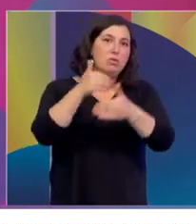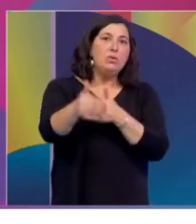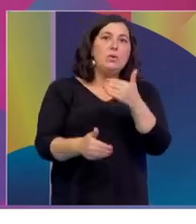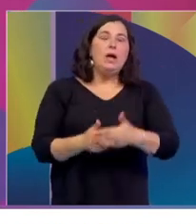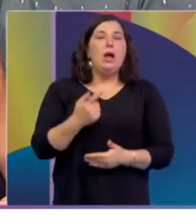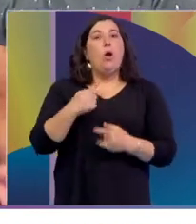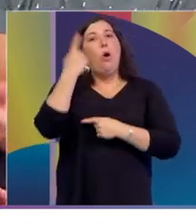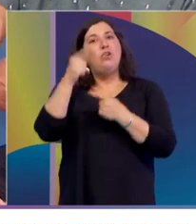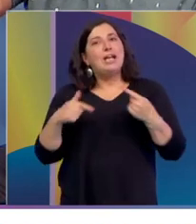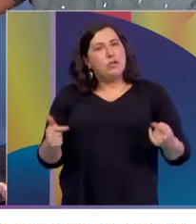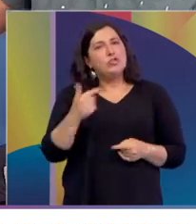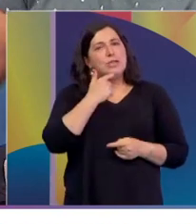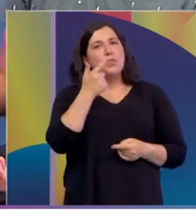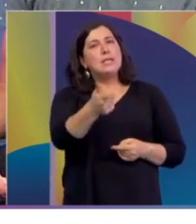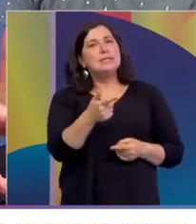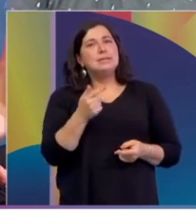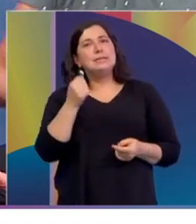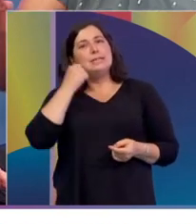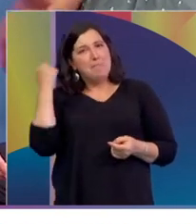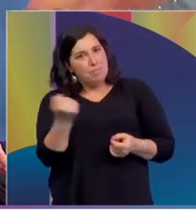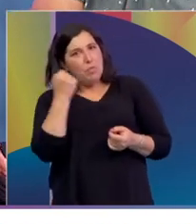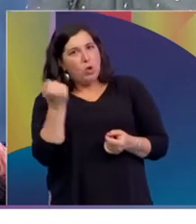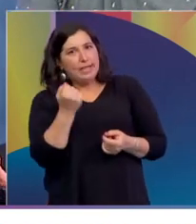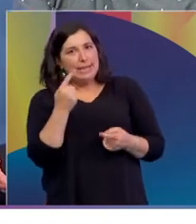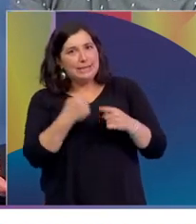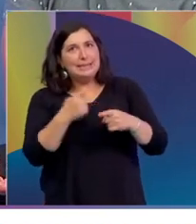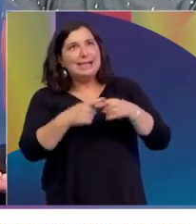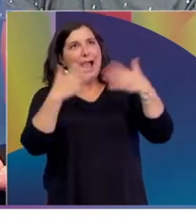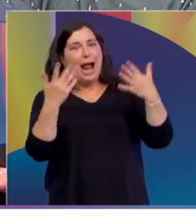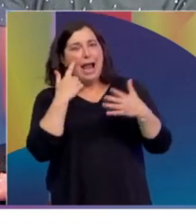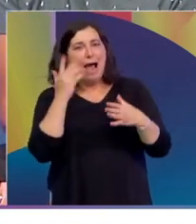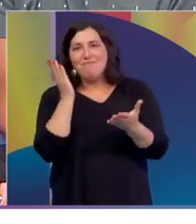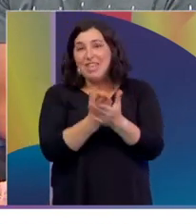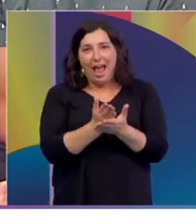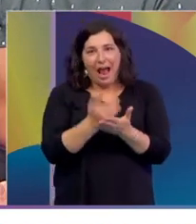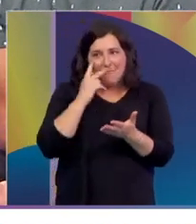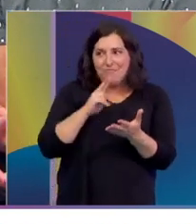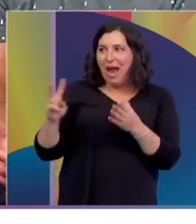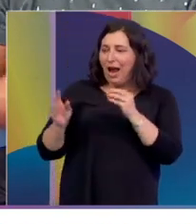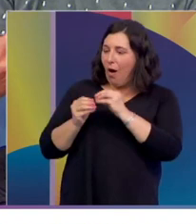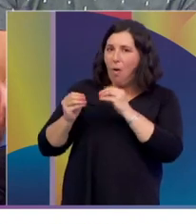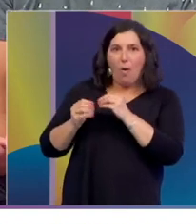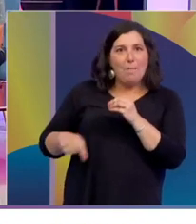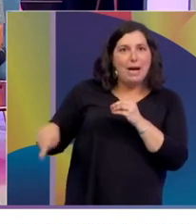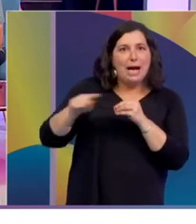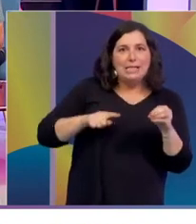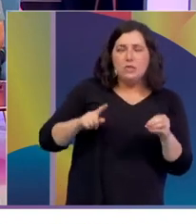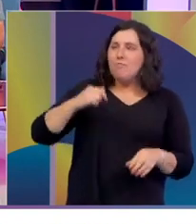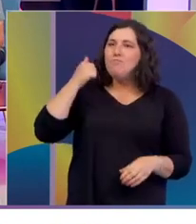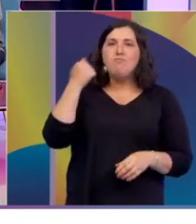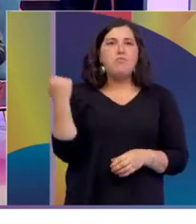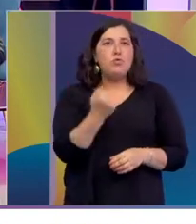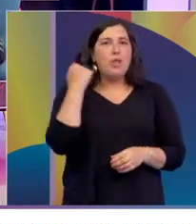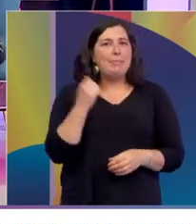decías hoy que es fundamental en la gala final ver a los otros destacados que también es fundamental lo que ellos van contando